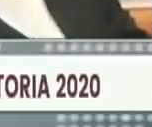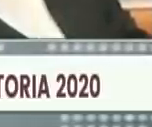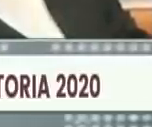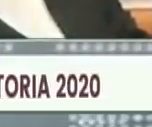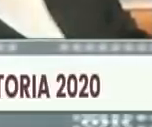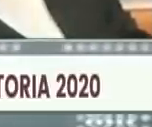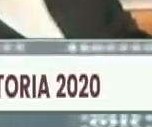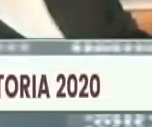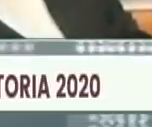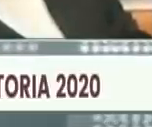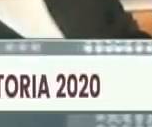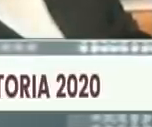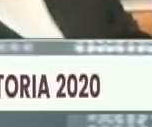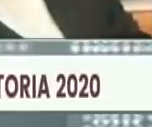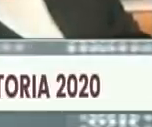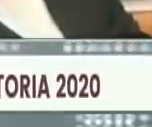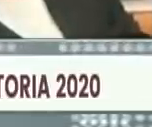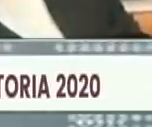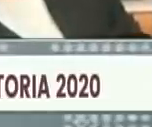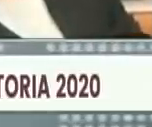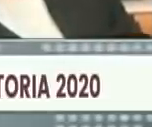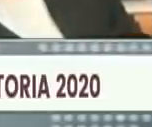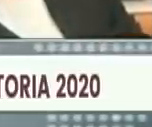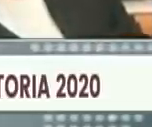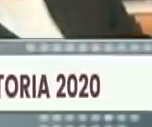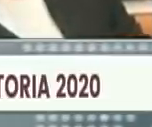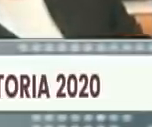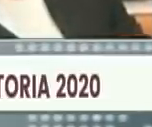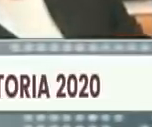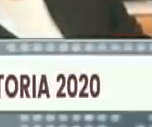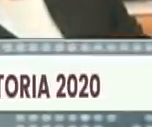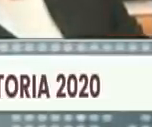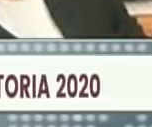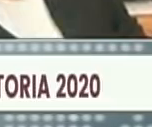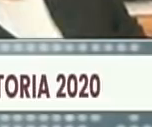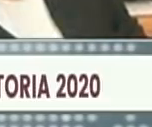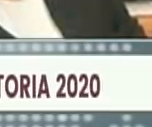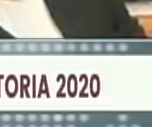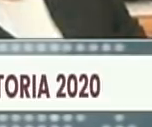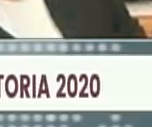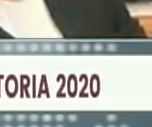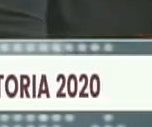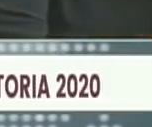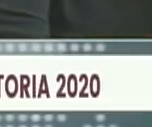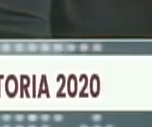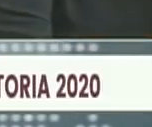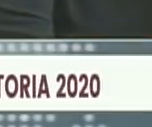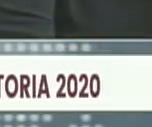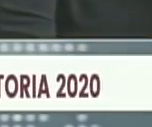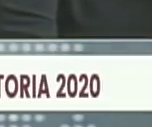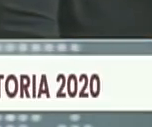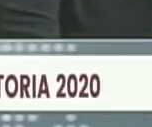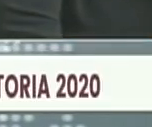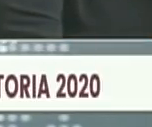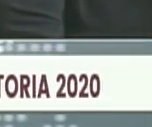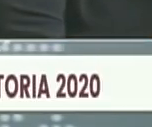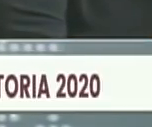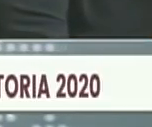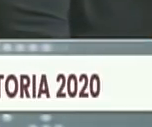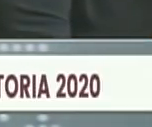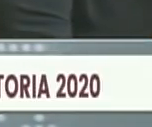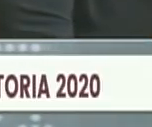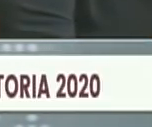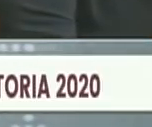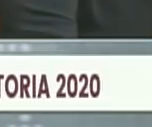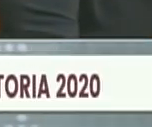en esta cuarta edición de las manos del presidente constitucional de la República Bolivariana de Venezuela Nicolás Maduro